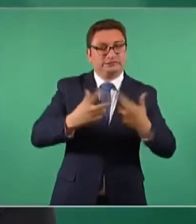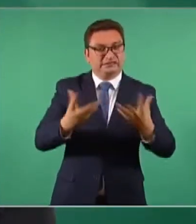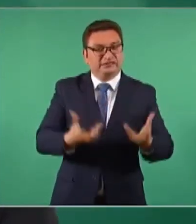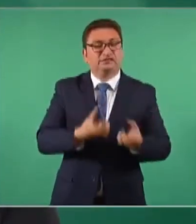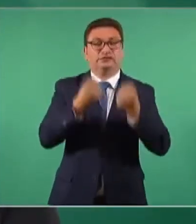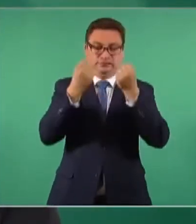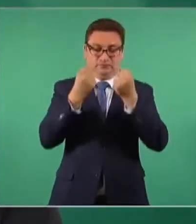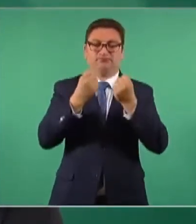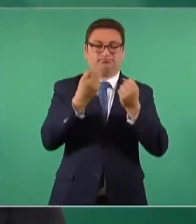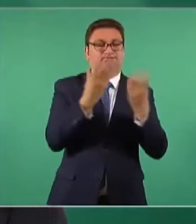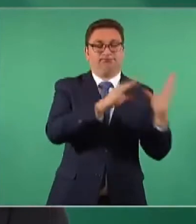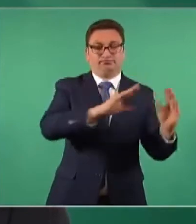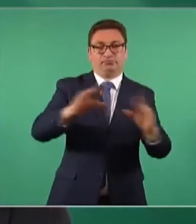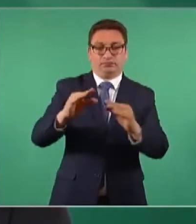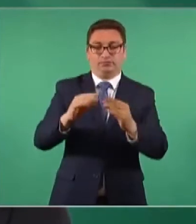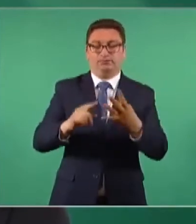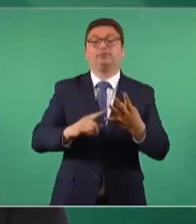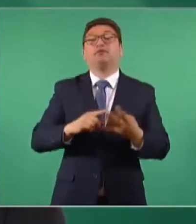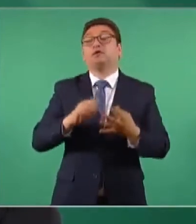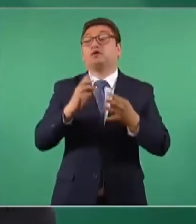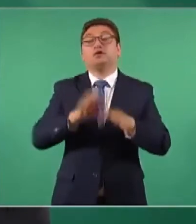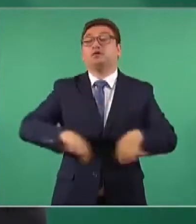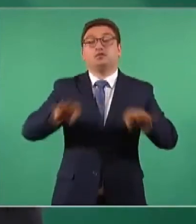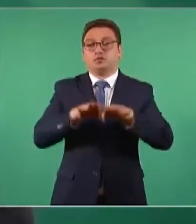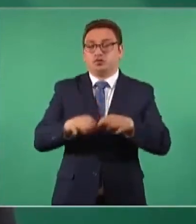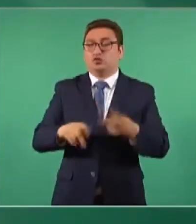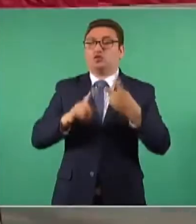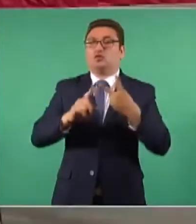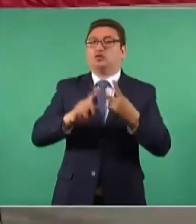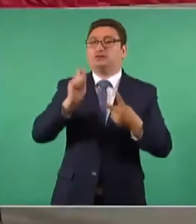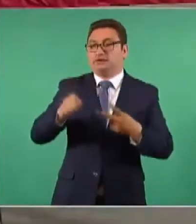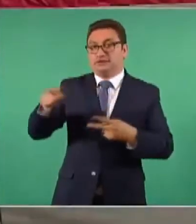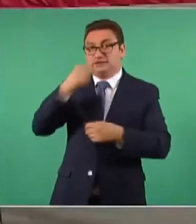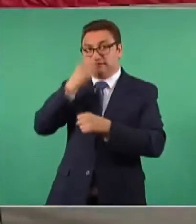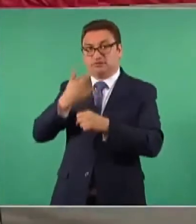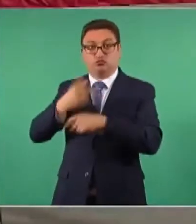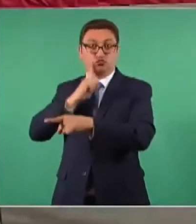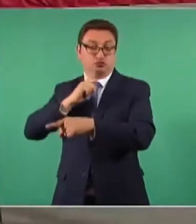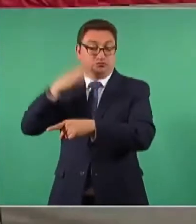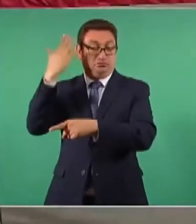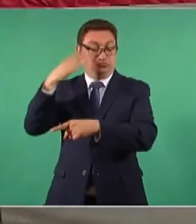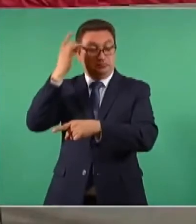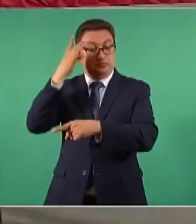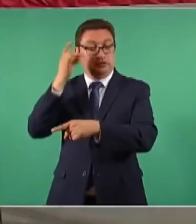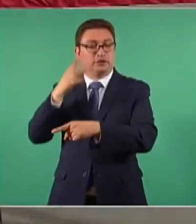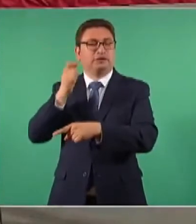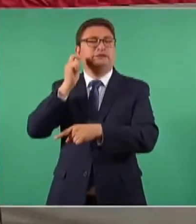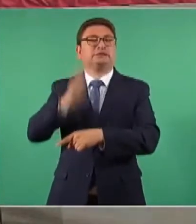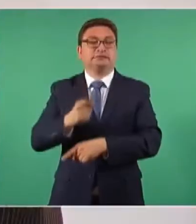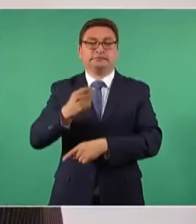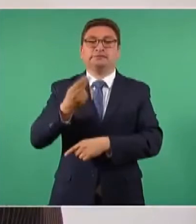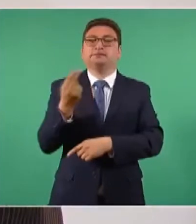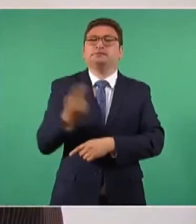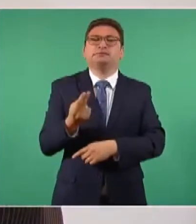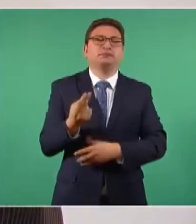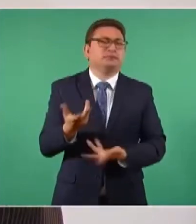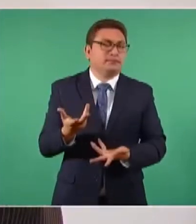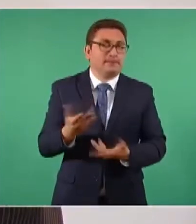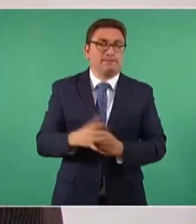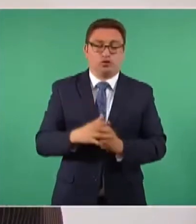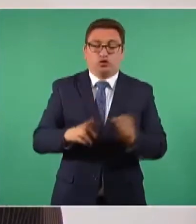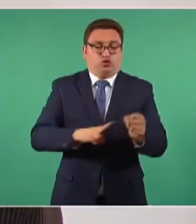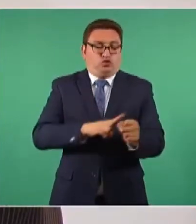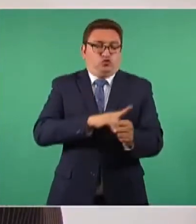Y lo segundo, que es muy importante, la señora secretaria lo tiene muy claro, por cierto, es que necesitamos recuperar la